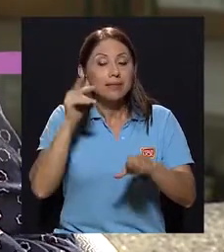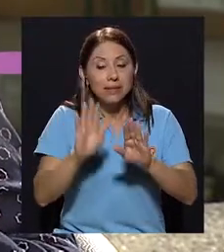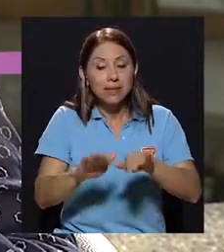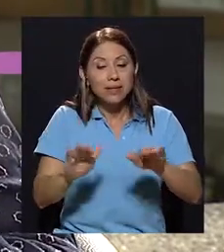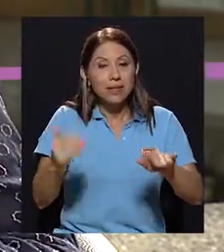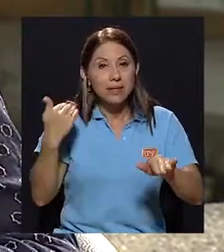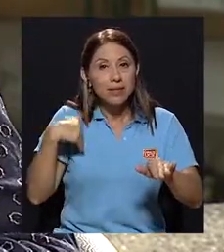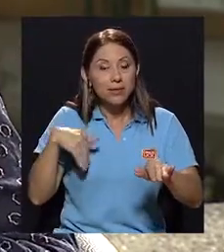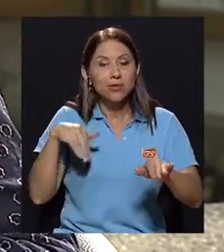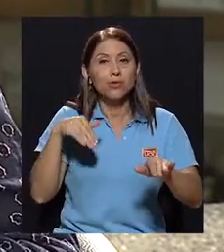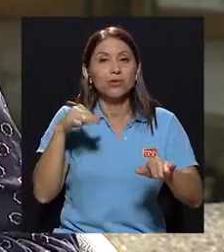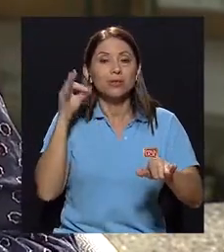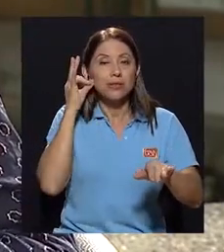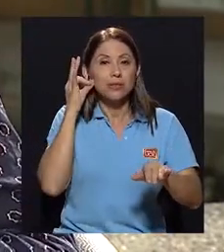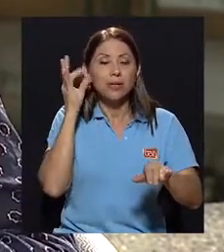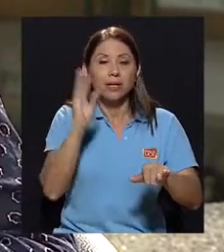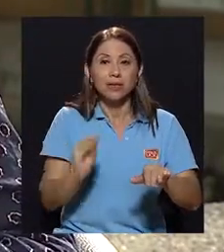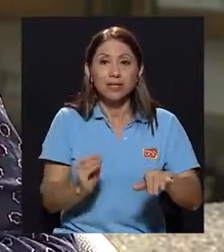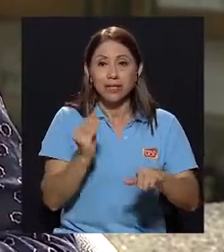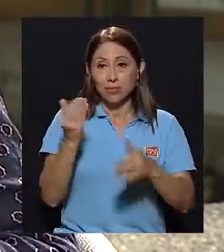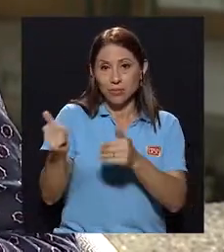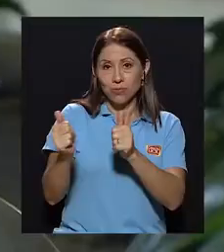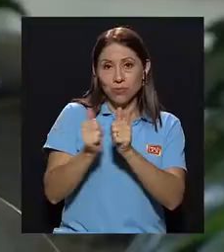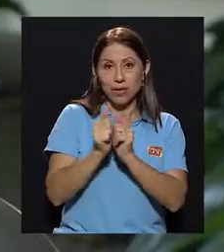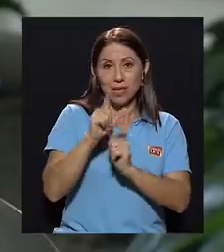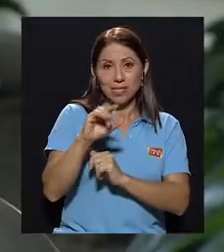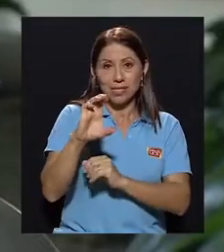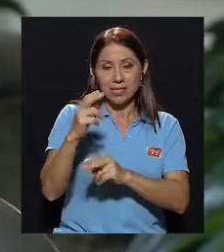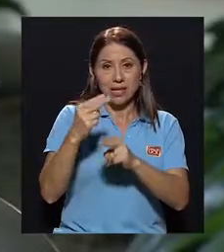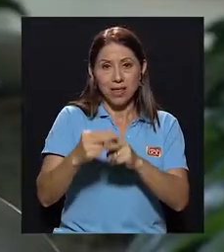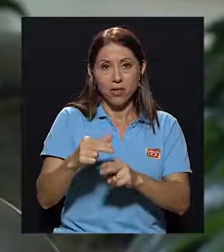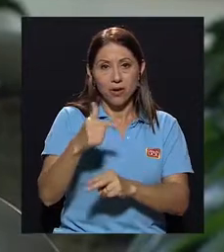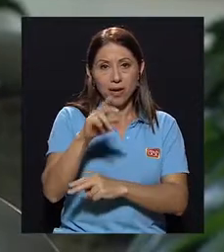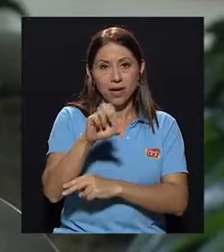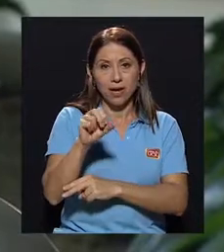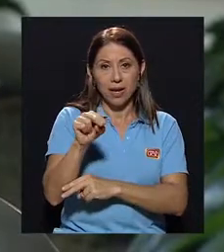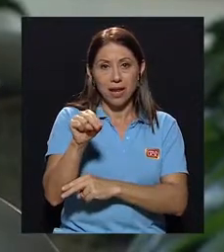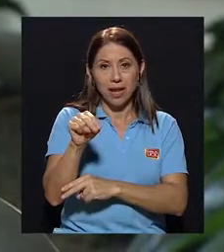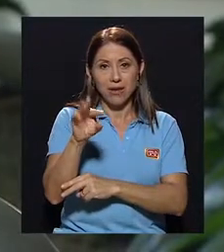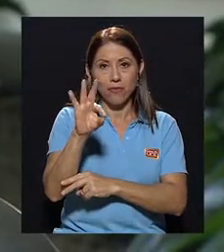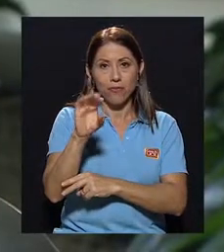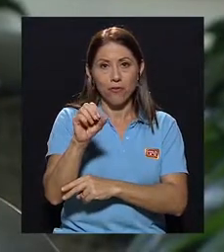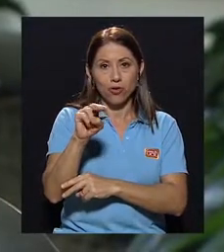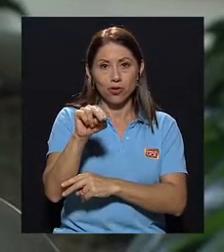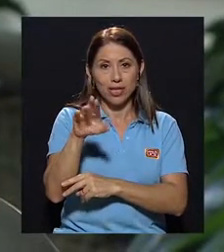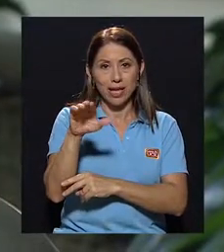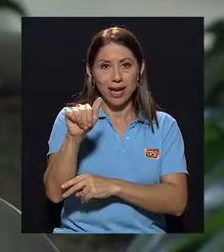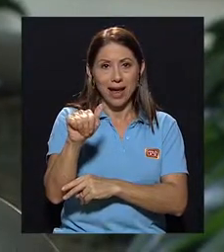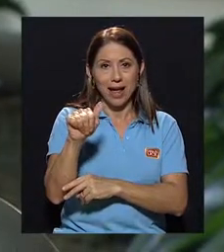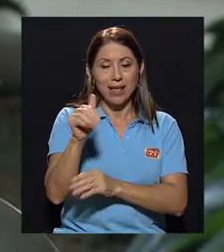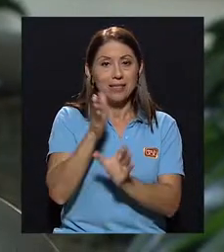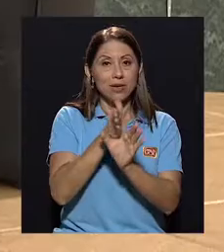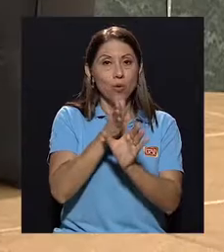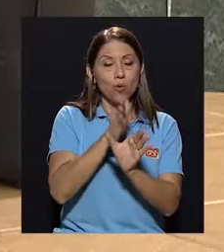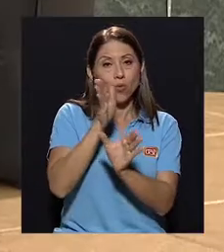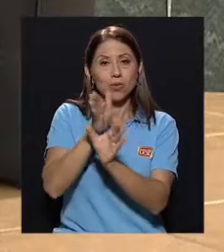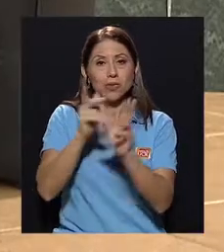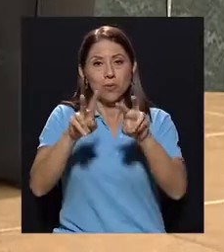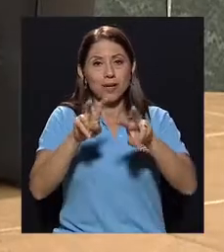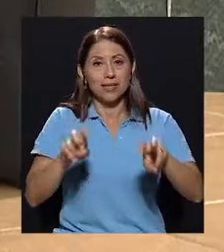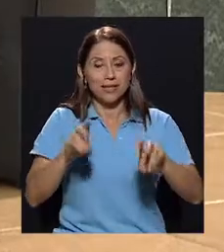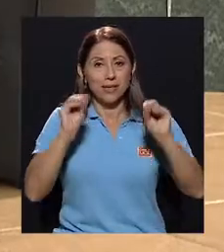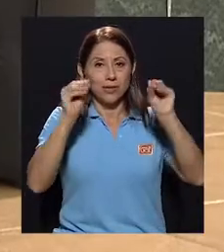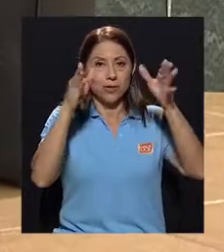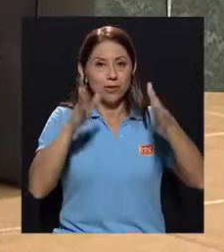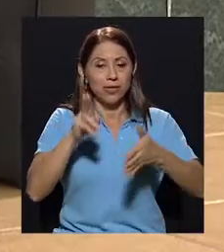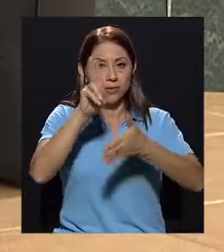niñas y adolescentes. Para ello nos acompaña el licenciado Glenn Fonseca, psicólogo, psicoanalista y docente universitario. Glenn,